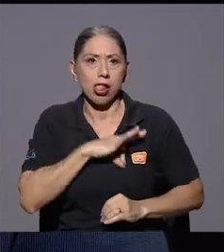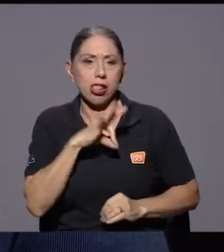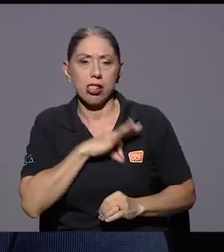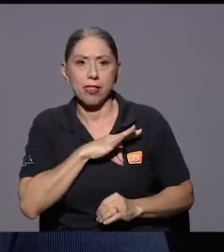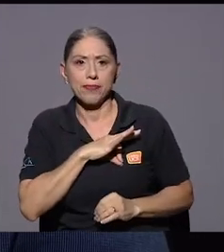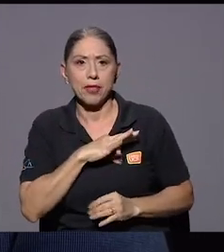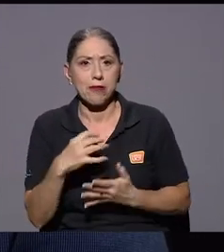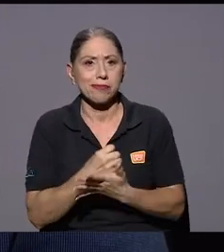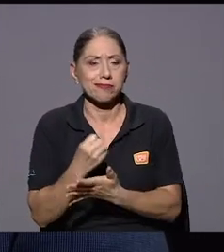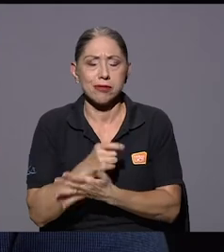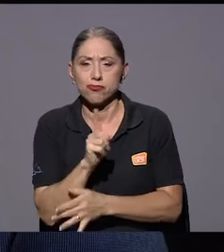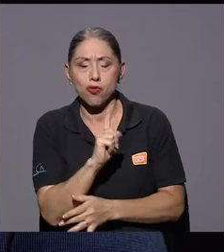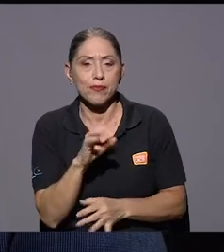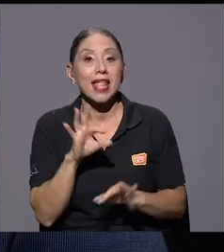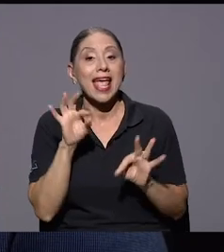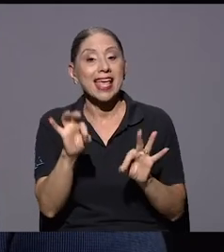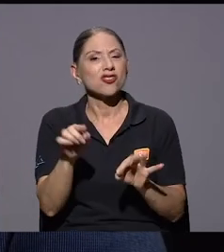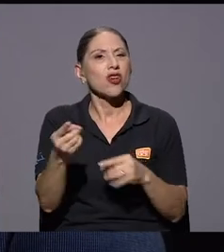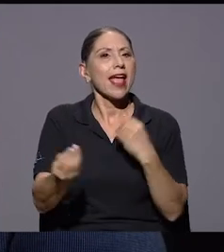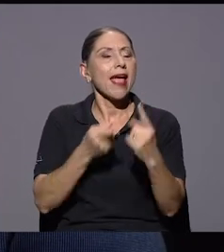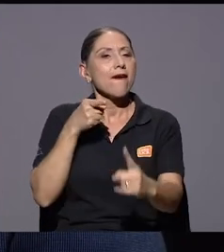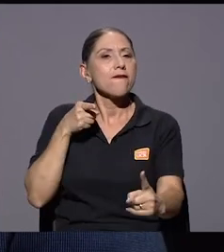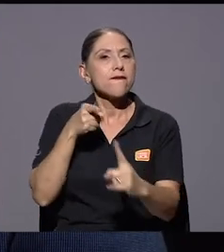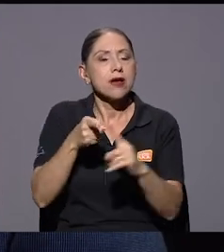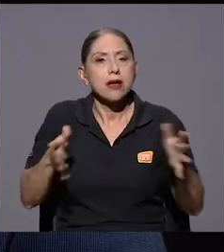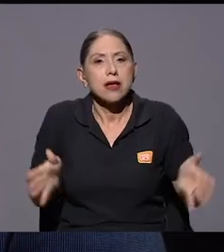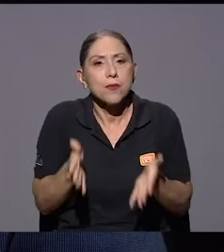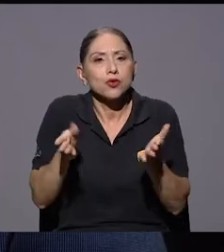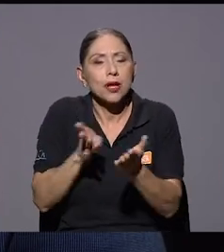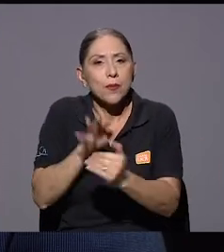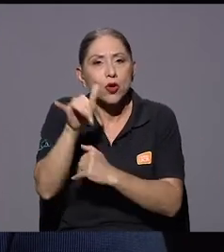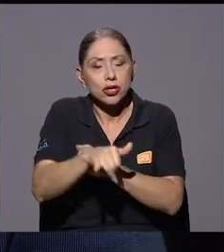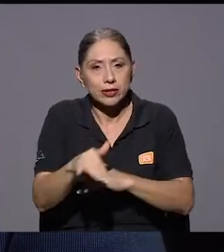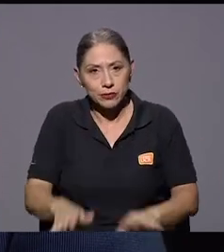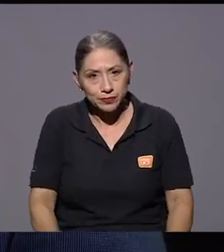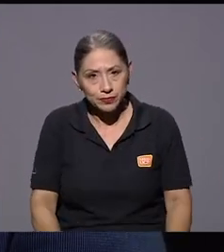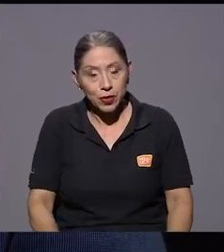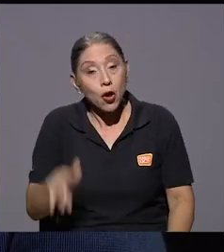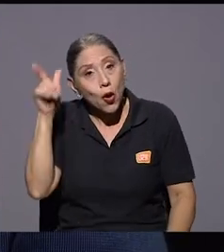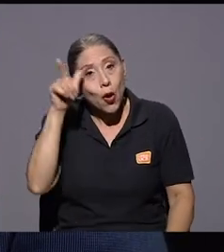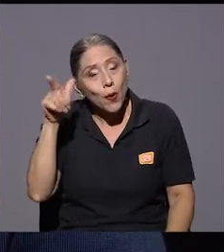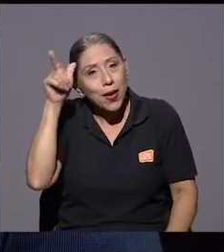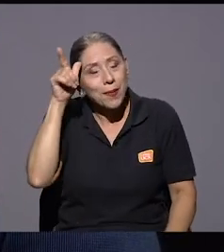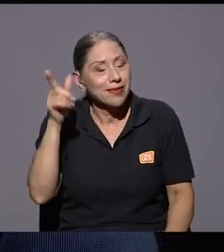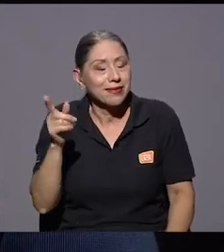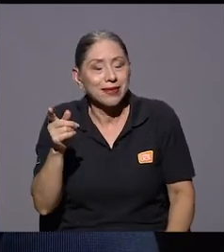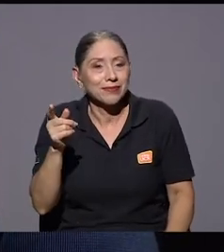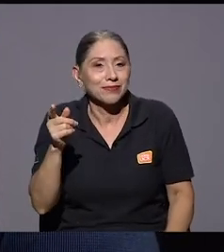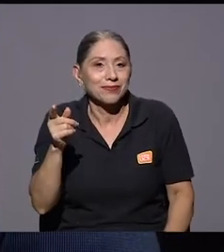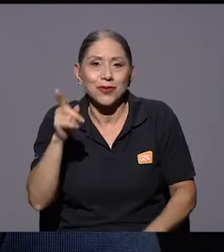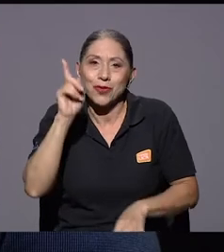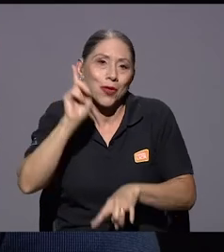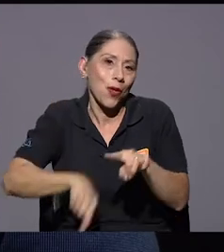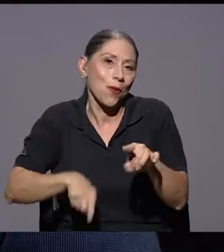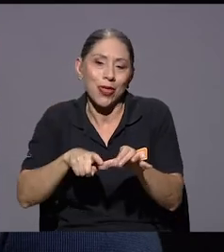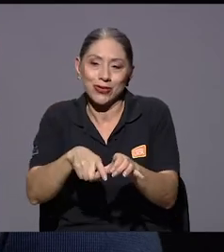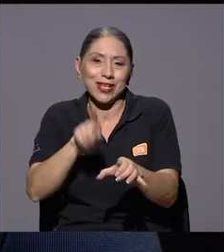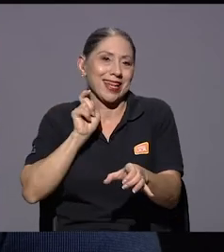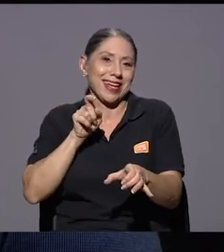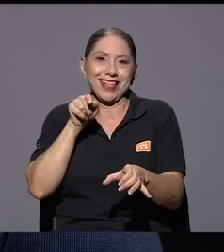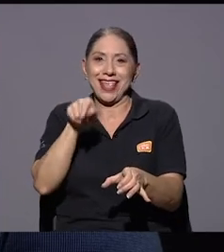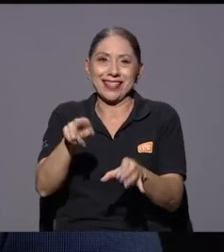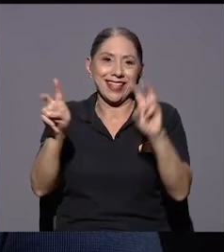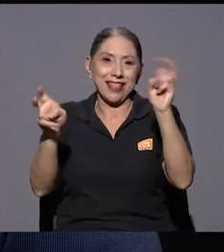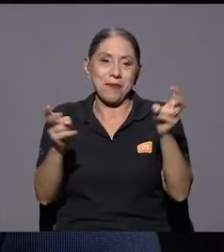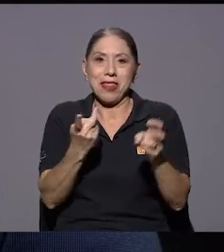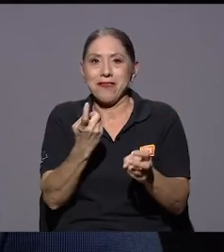que la idea es que pueda impulsar proyectos en esa línea obviamente no me voy a poder salir del tema de desinformación